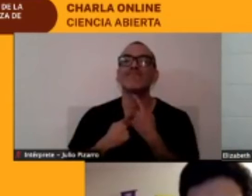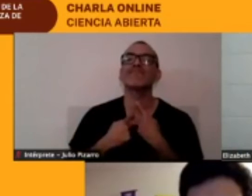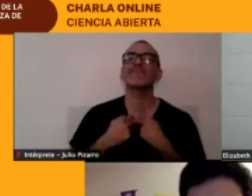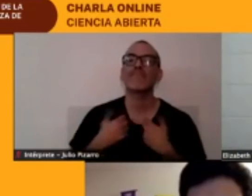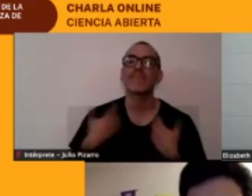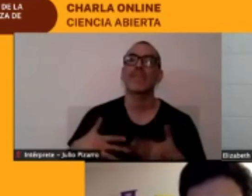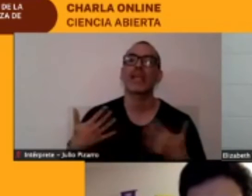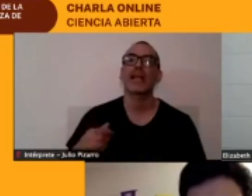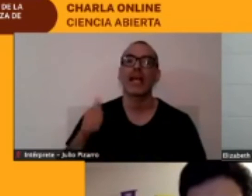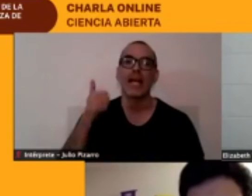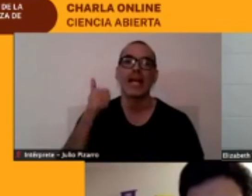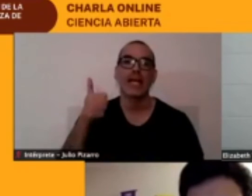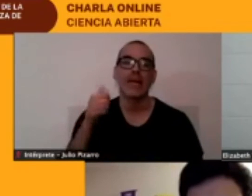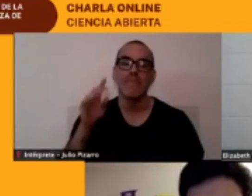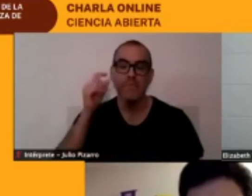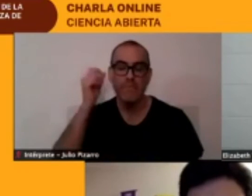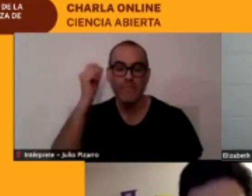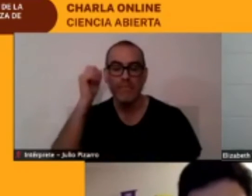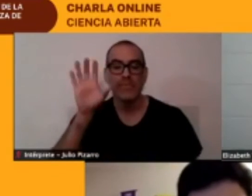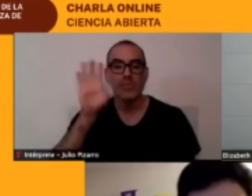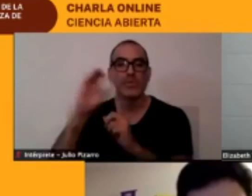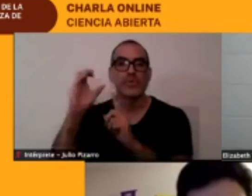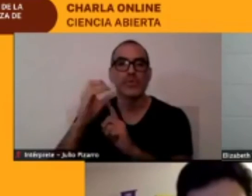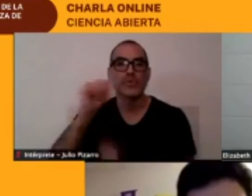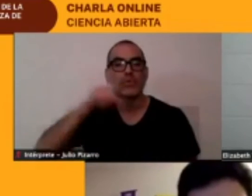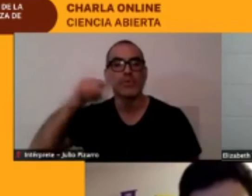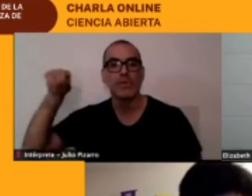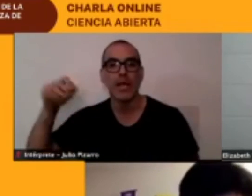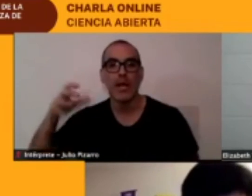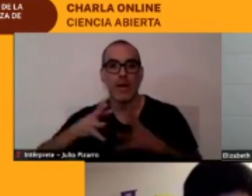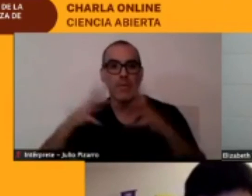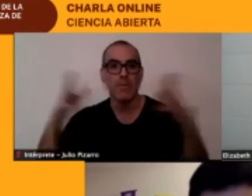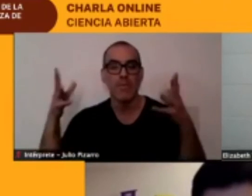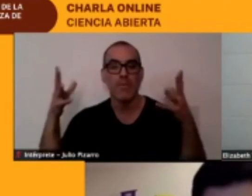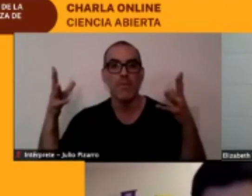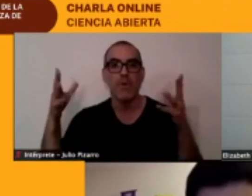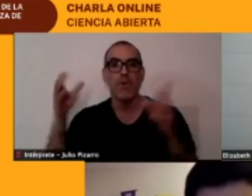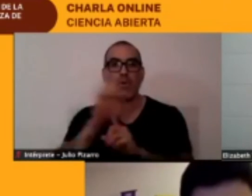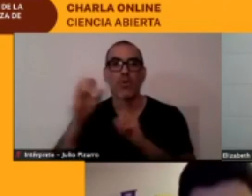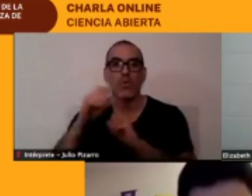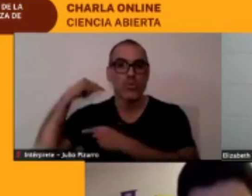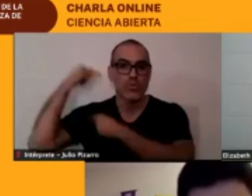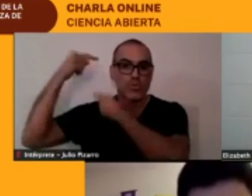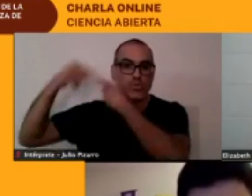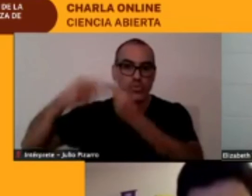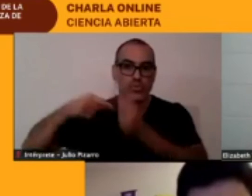atacameña y lo que es la cultura y patrimonio nacional